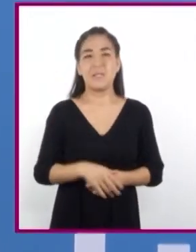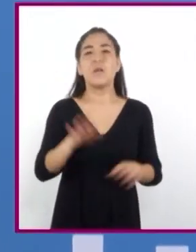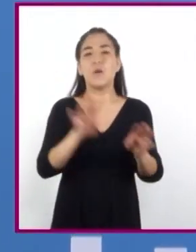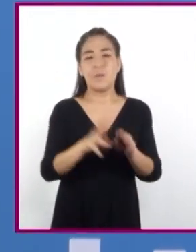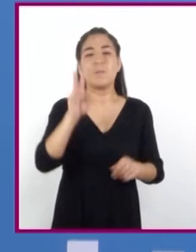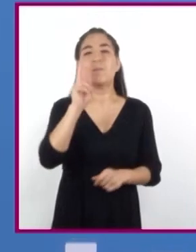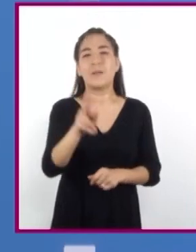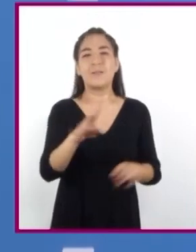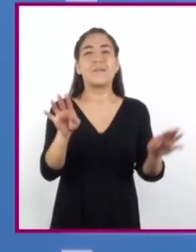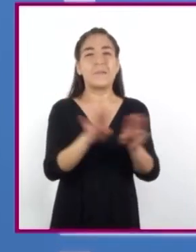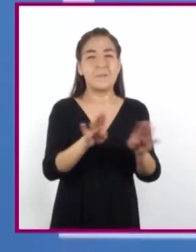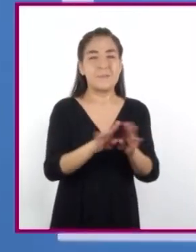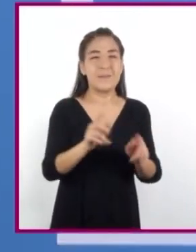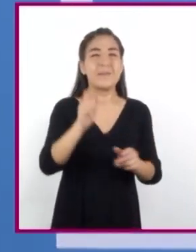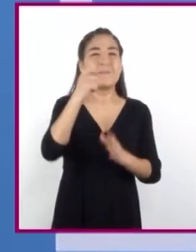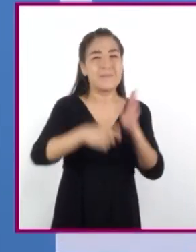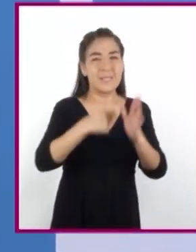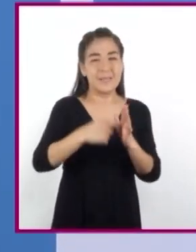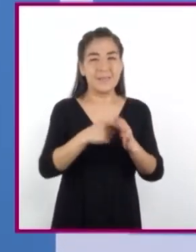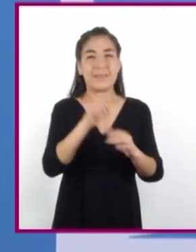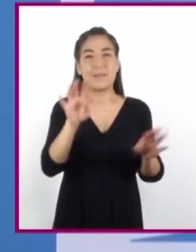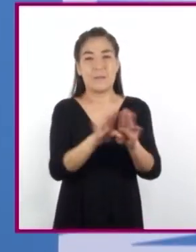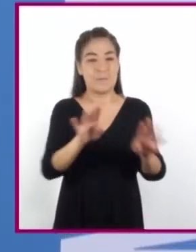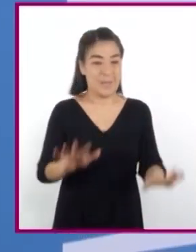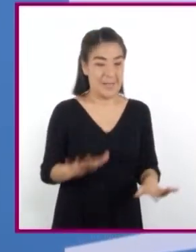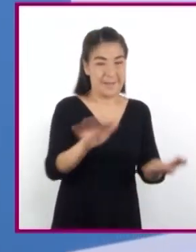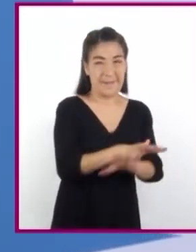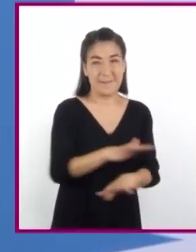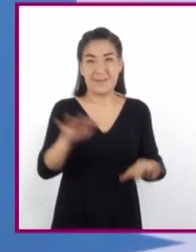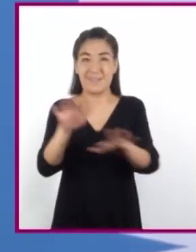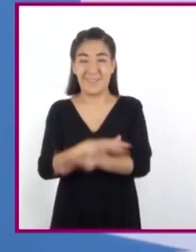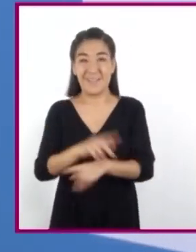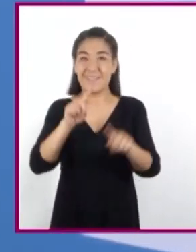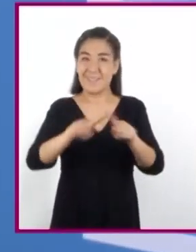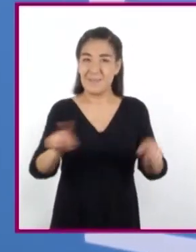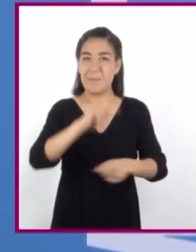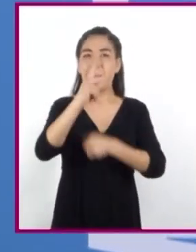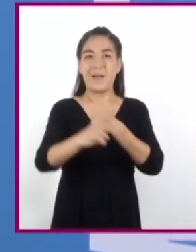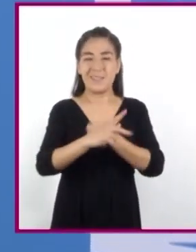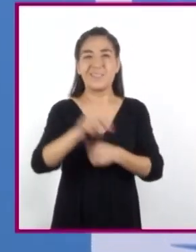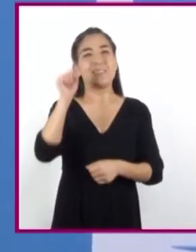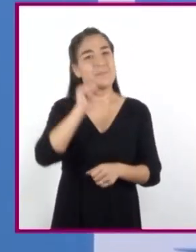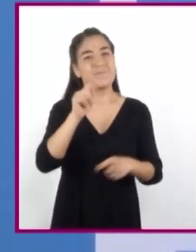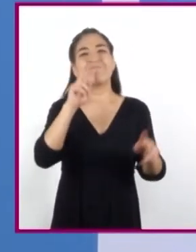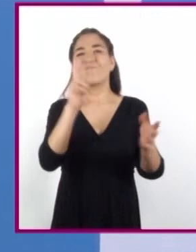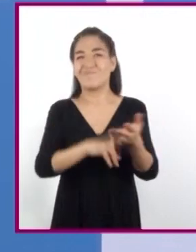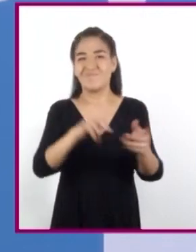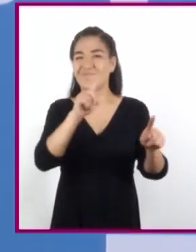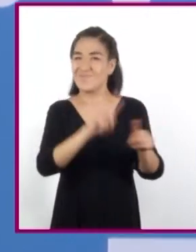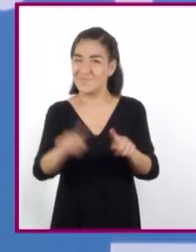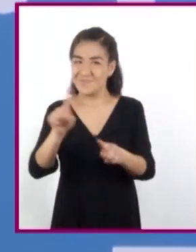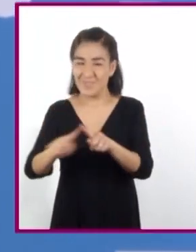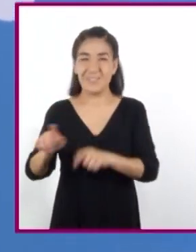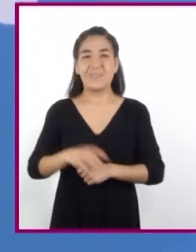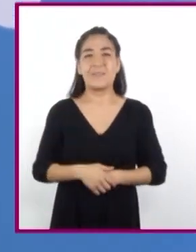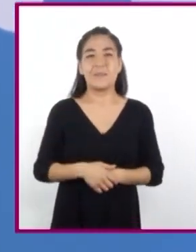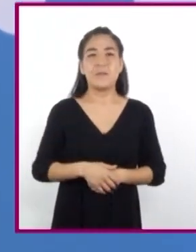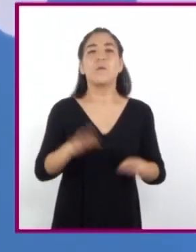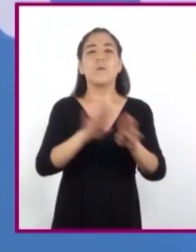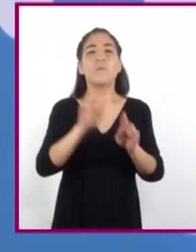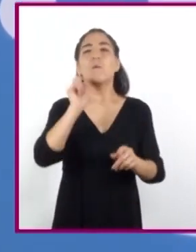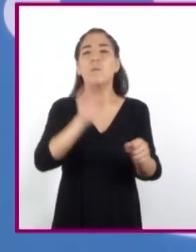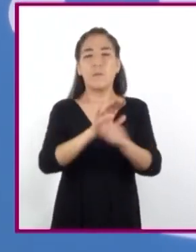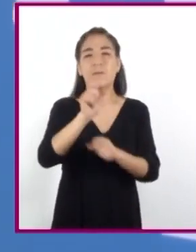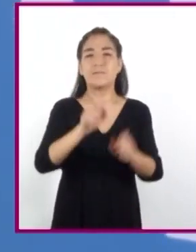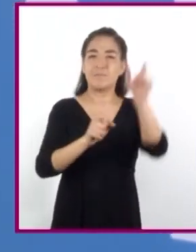video, nos percatamos que el tipo de cambio entre las monedas de diferentes países siempre es variable, aunque podemos plantear una